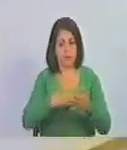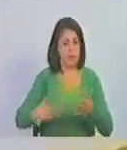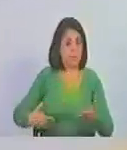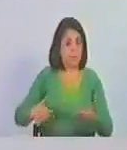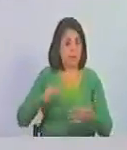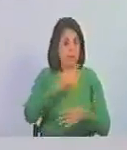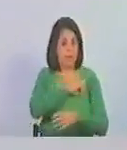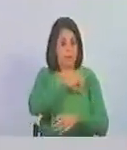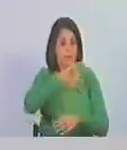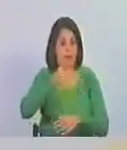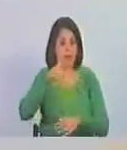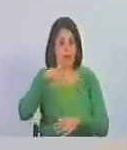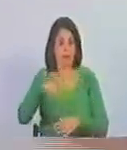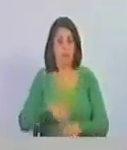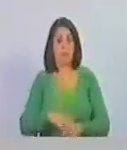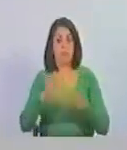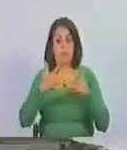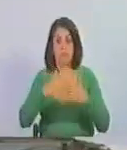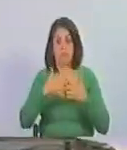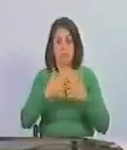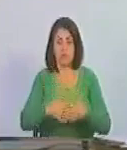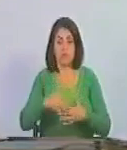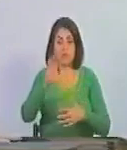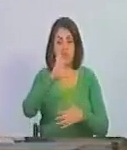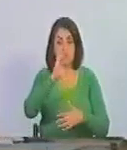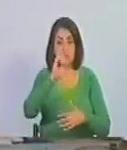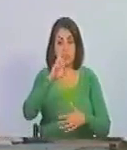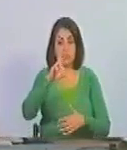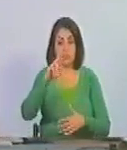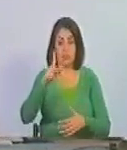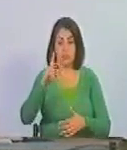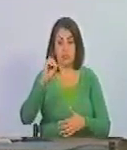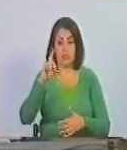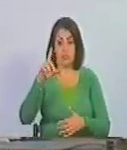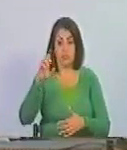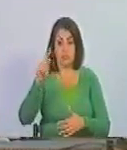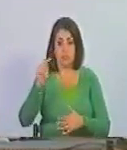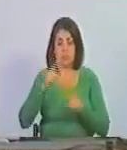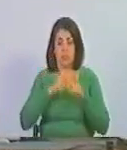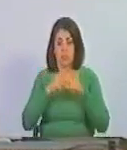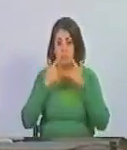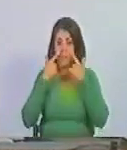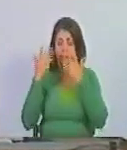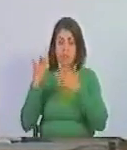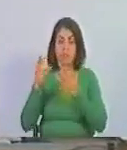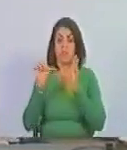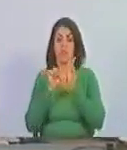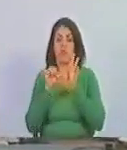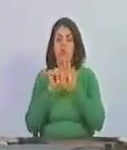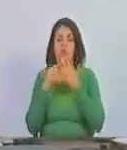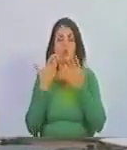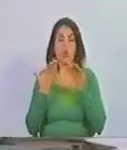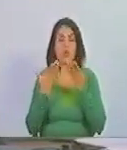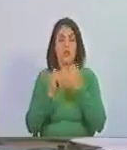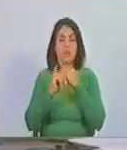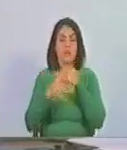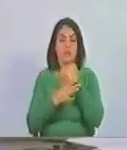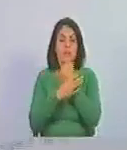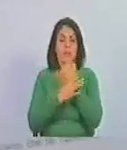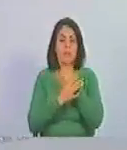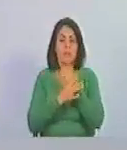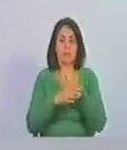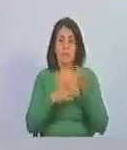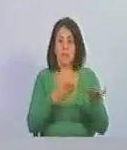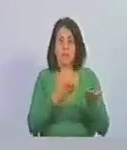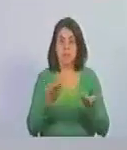y director ejecutivo de la corporación petrolera cico ¿de dónde sacó el malbañado a este ladrón?